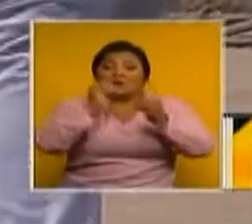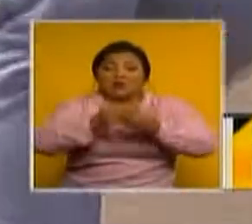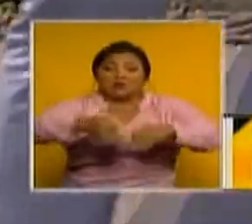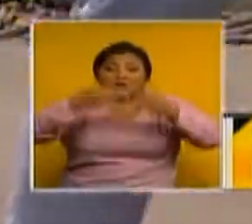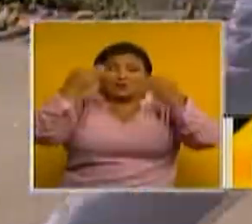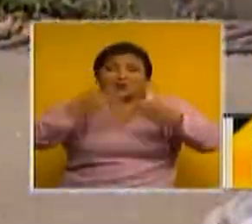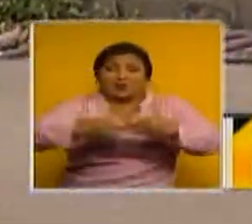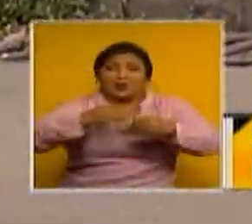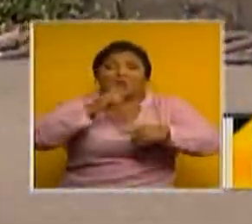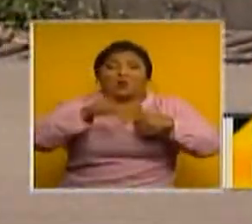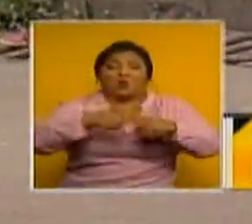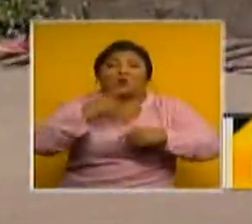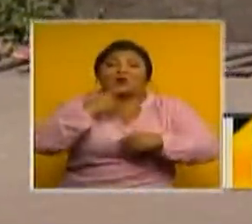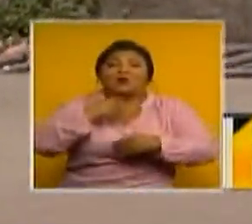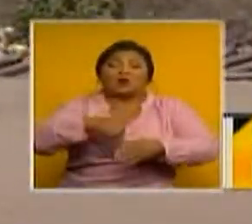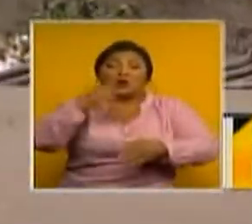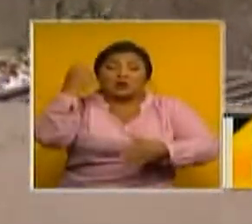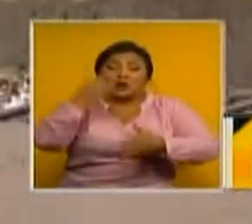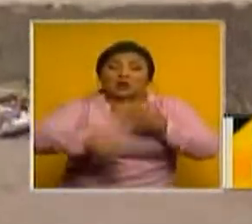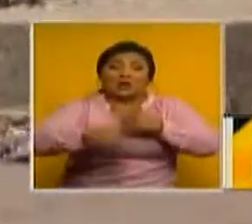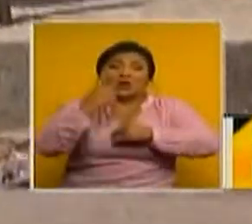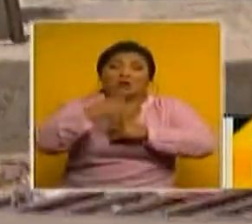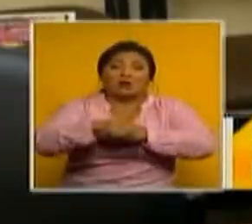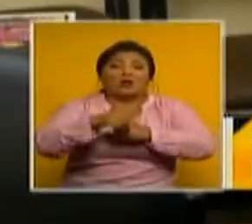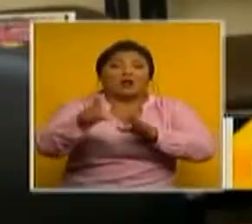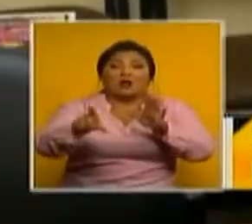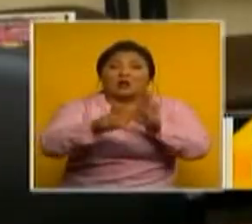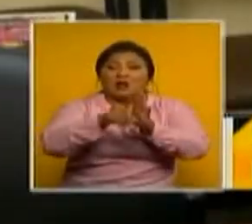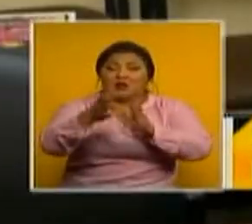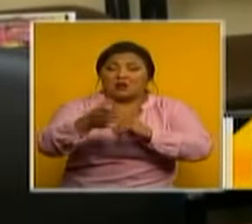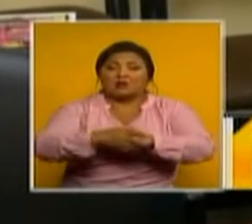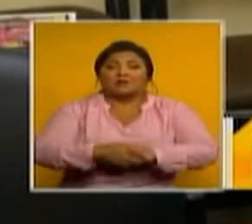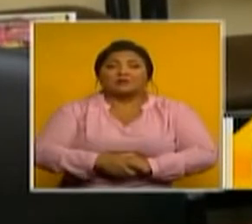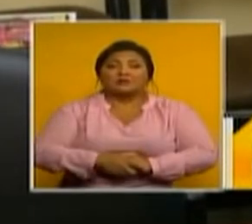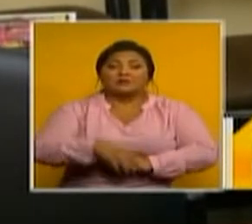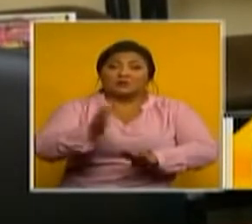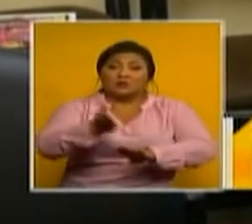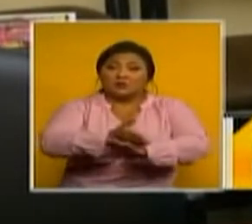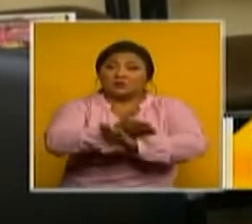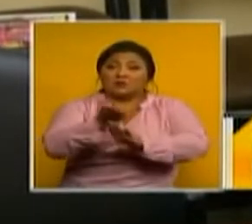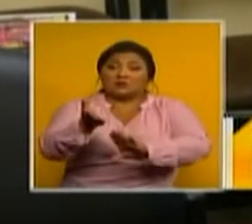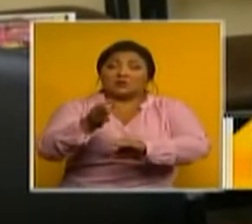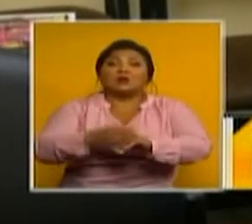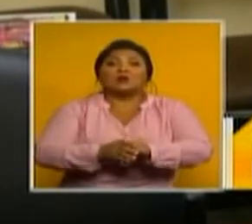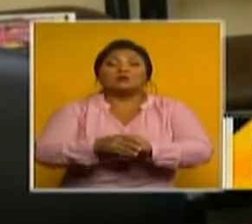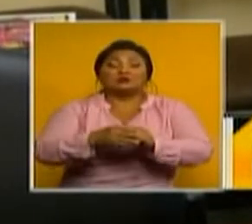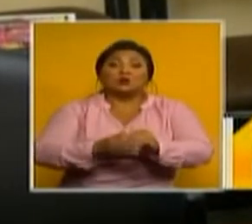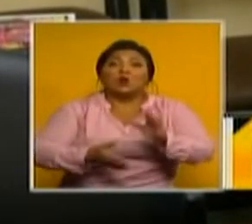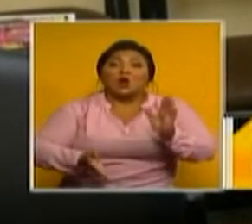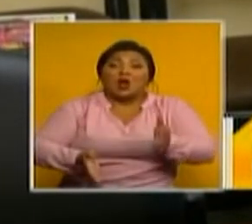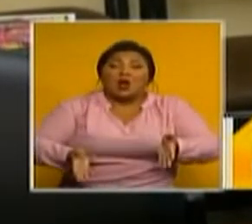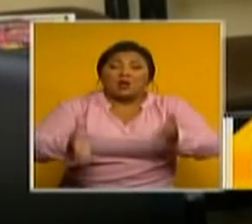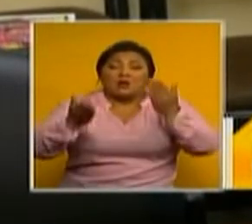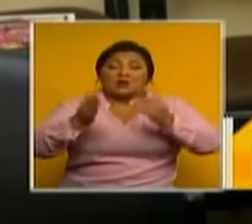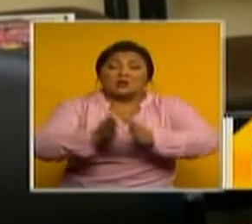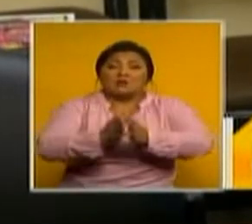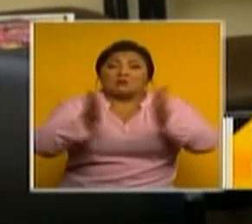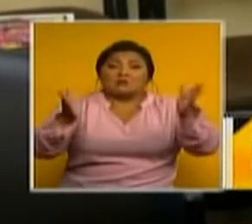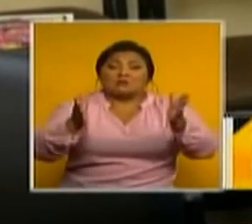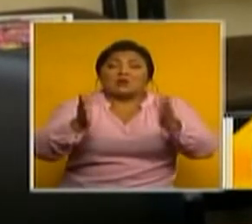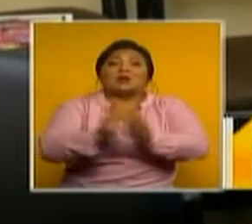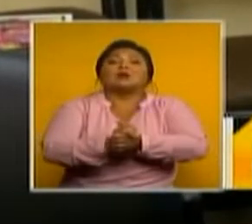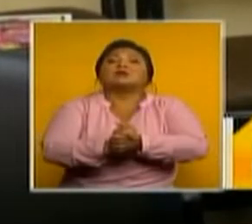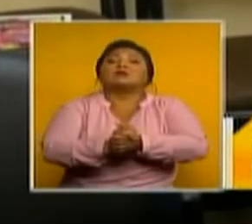al momento de definir la sanción por desacato a la ley esto es un avance inmenso en la